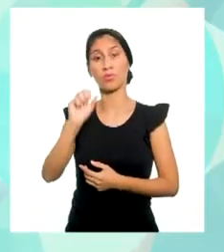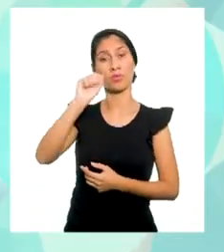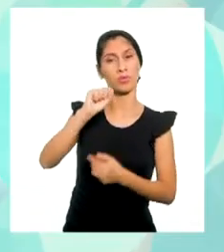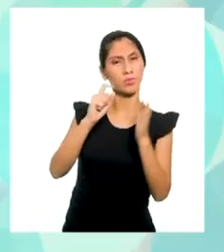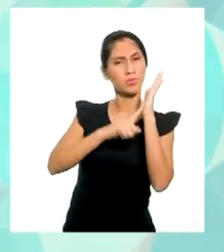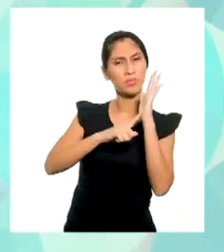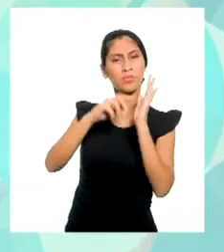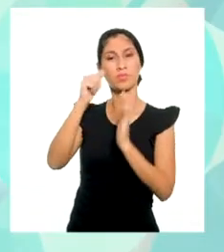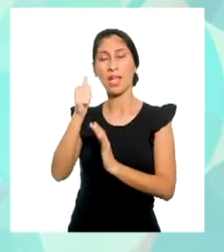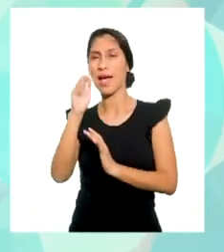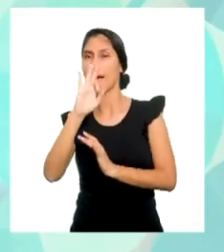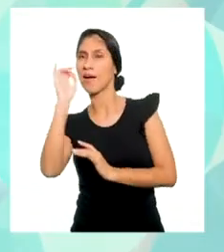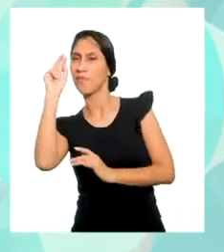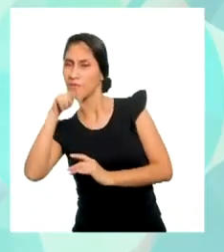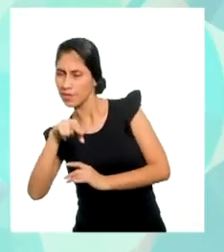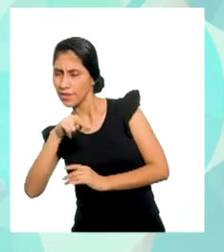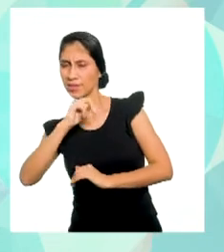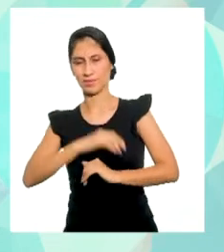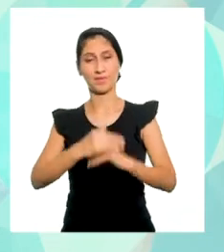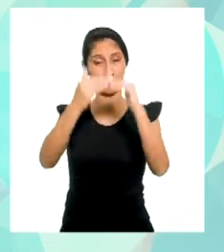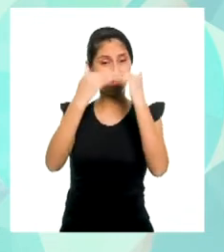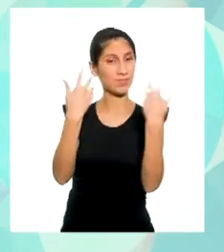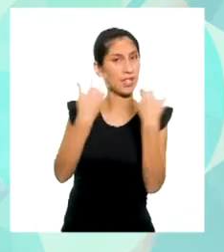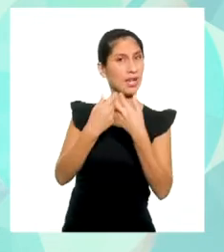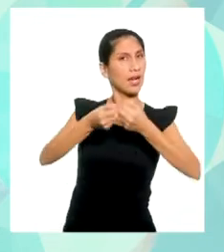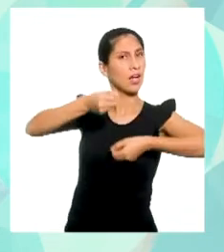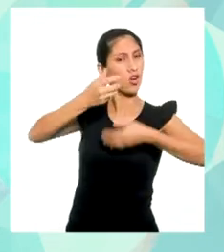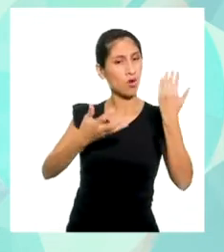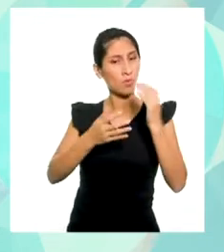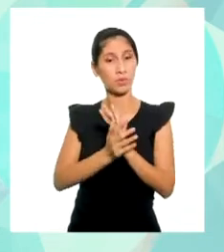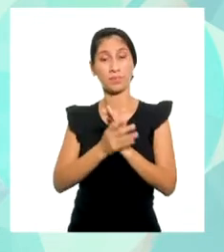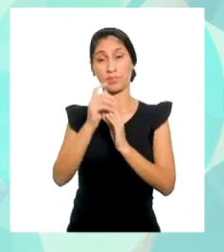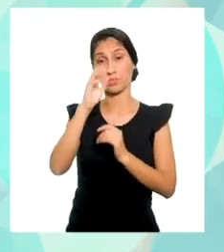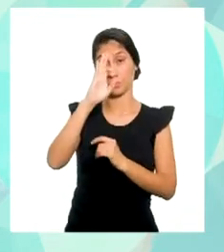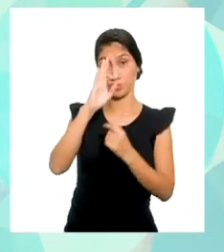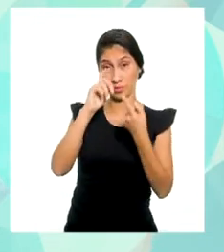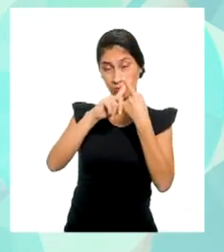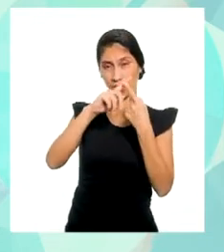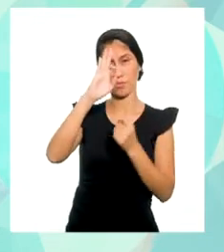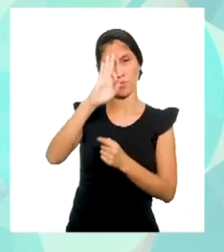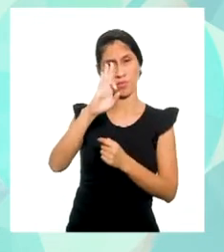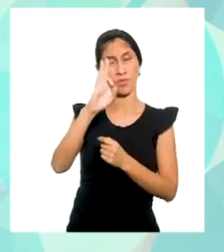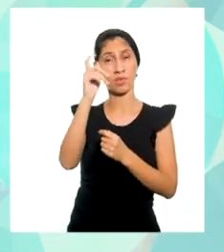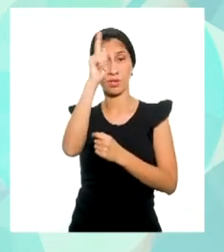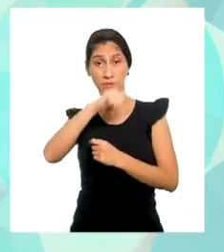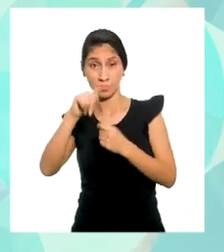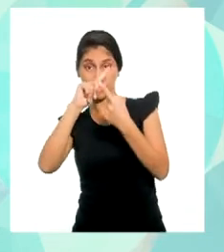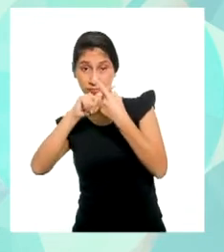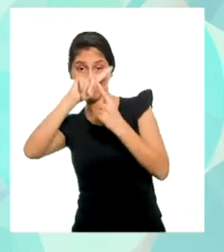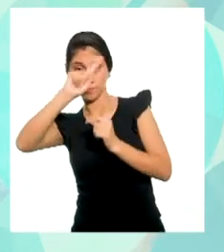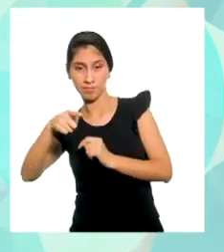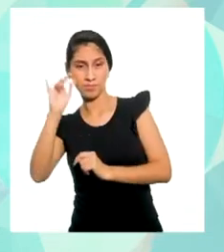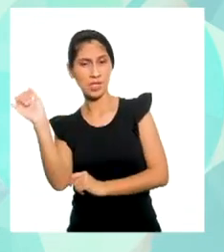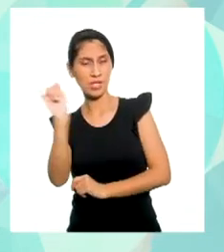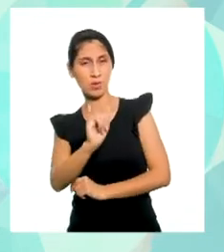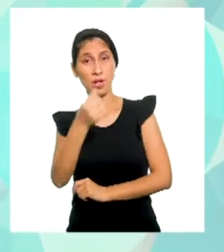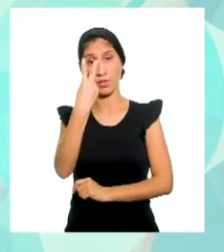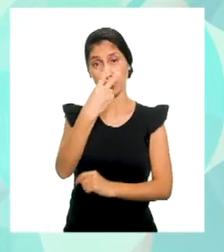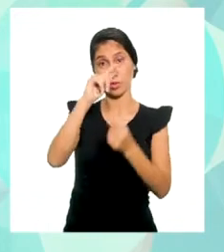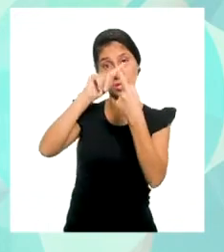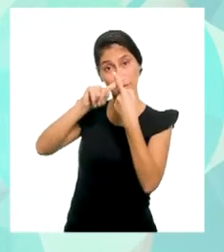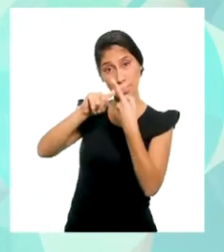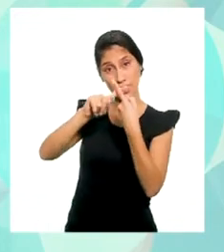afintocino se representa con... de X es igual a